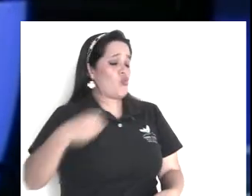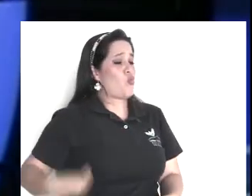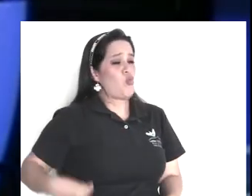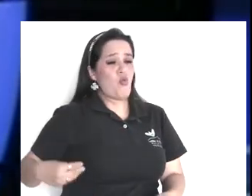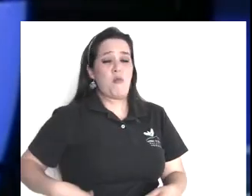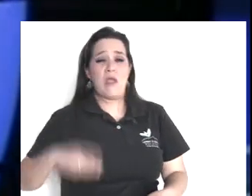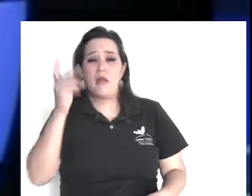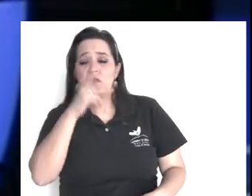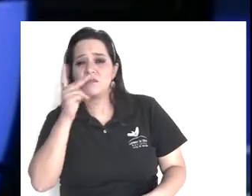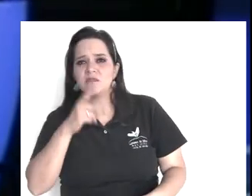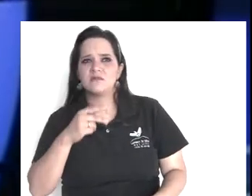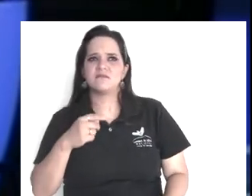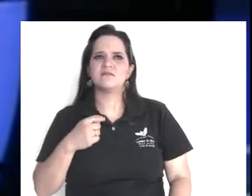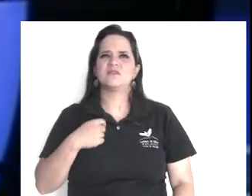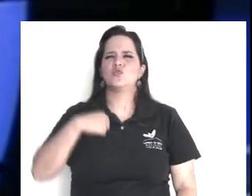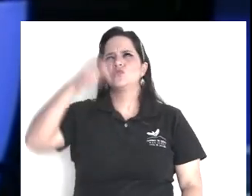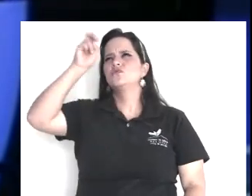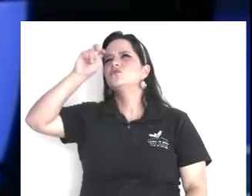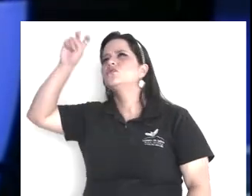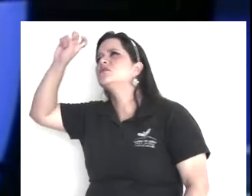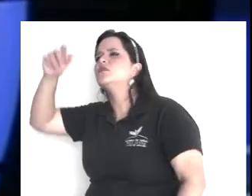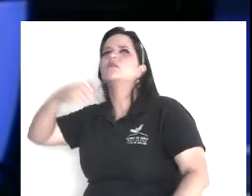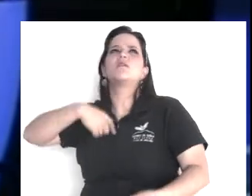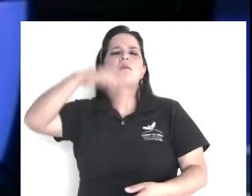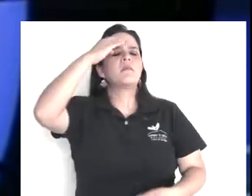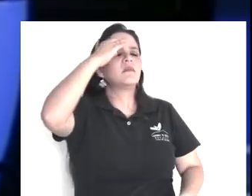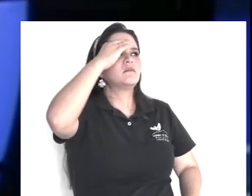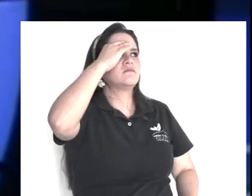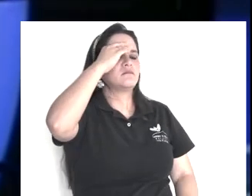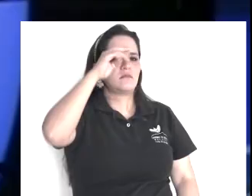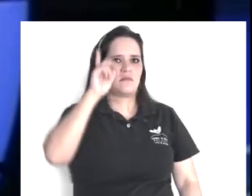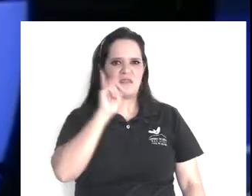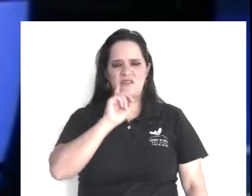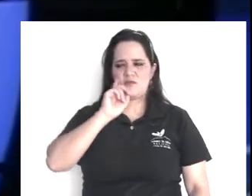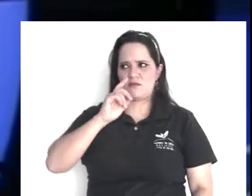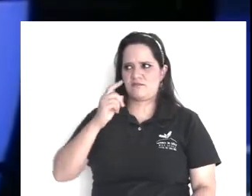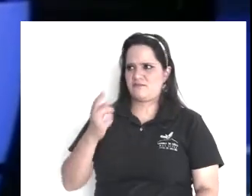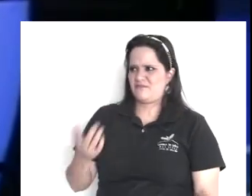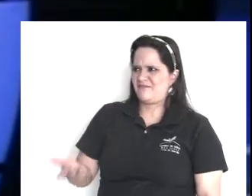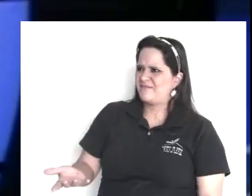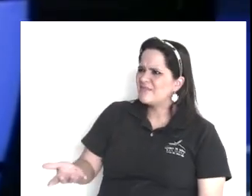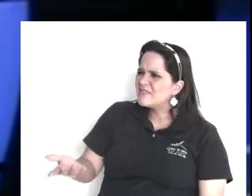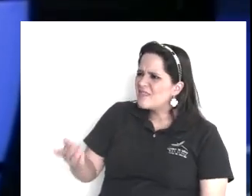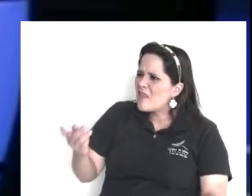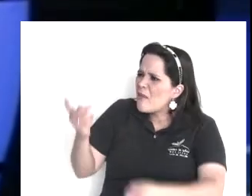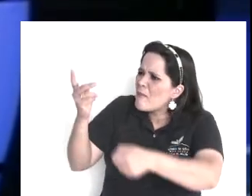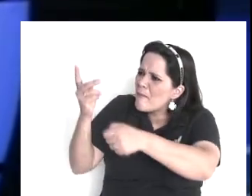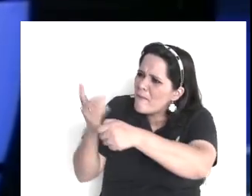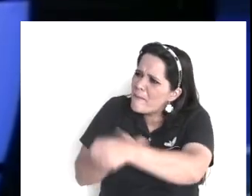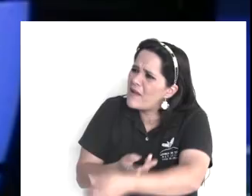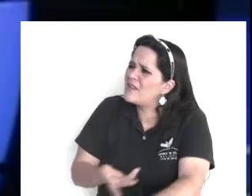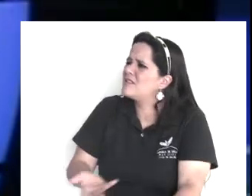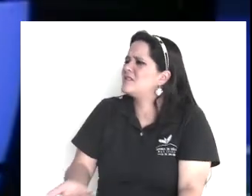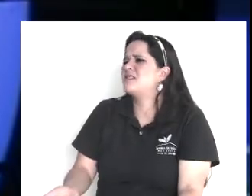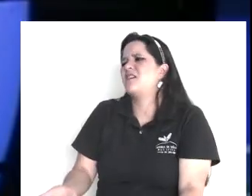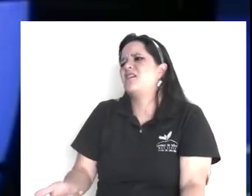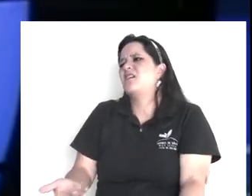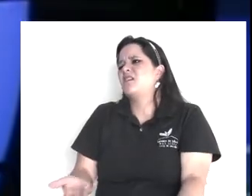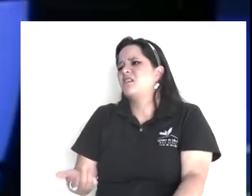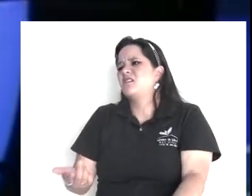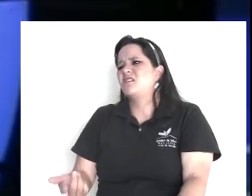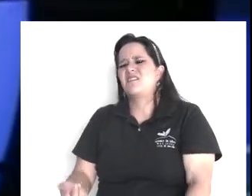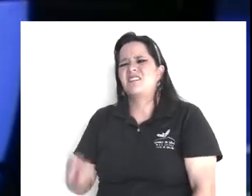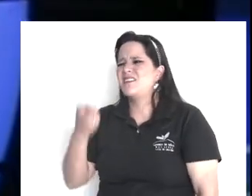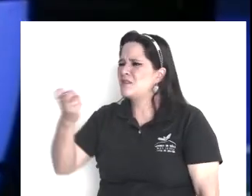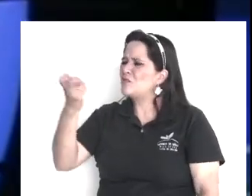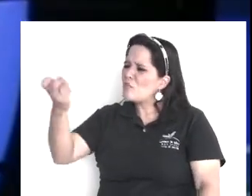soñé, yo pensé, y la juez, que se moleste, dice, sabe una cosa, en mi vida